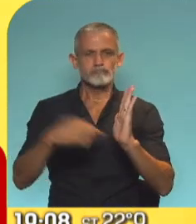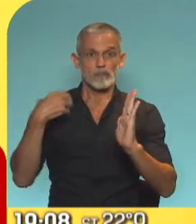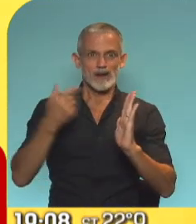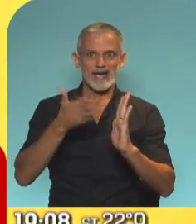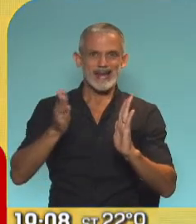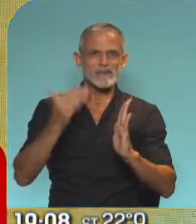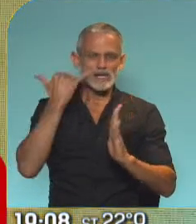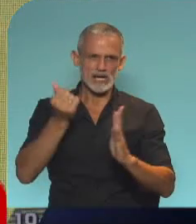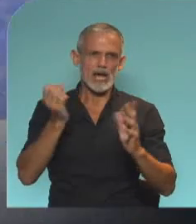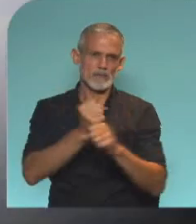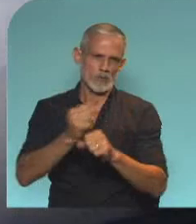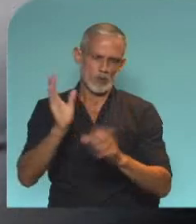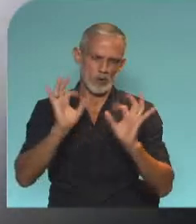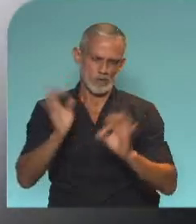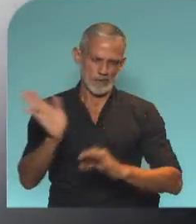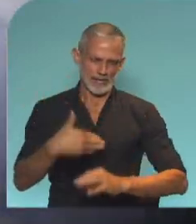la vuelta a la presencialidad.